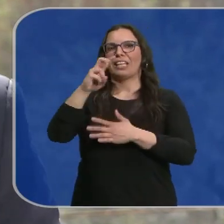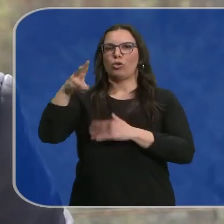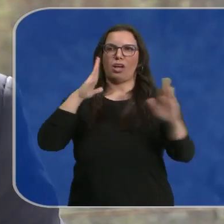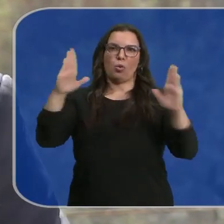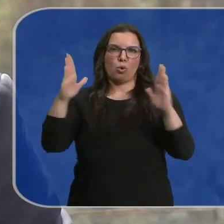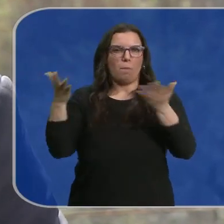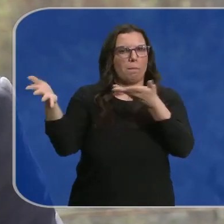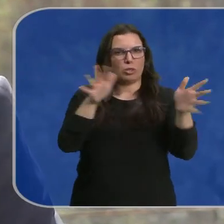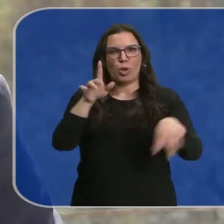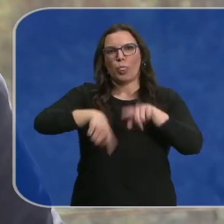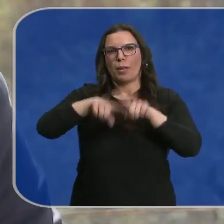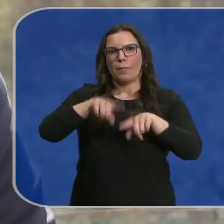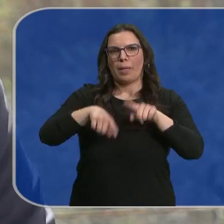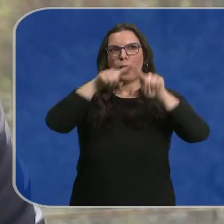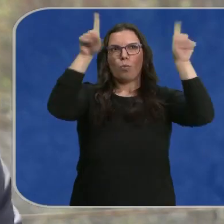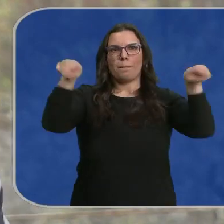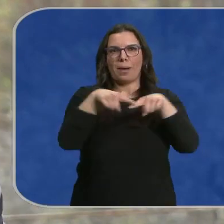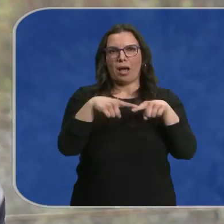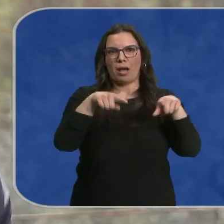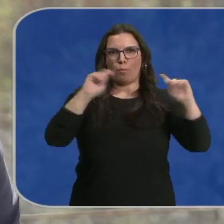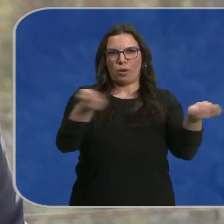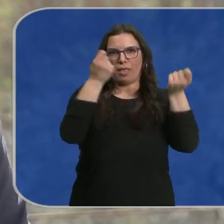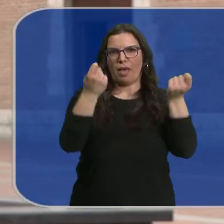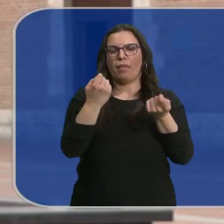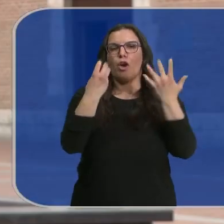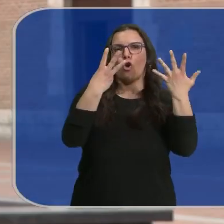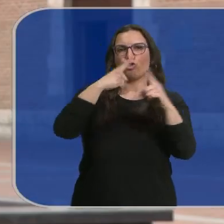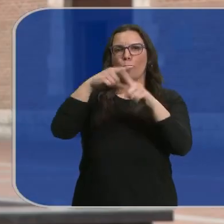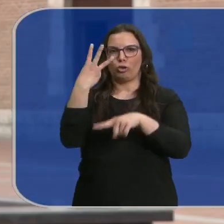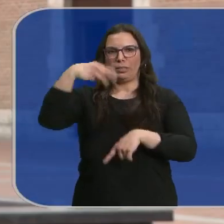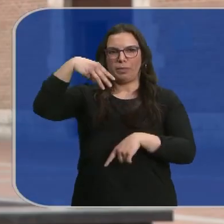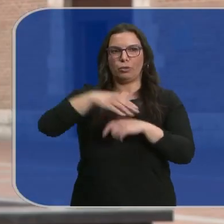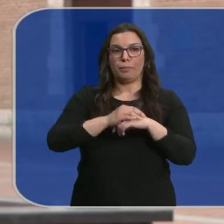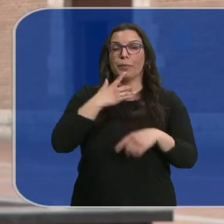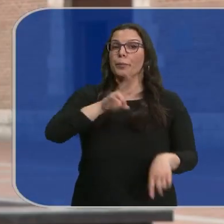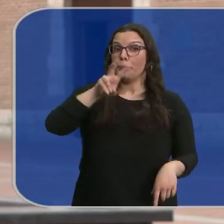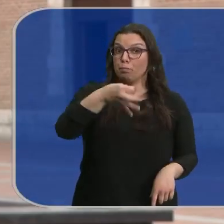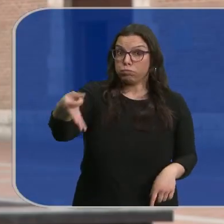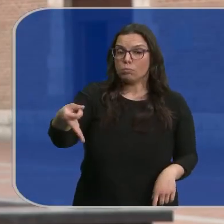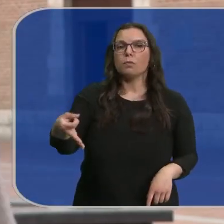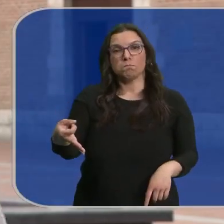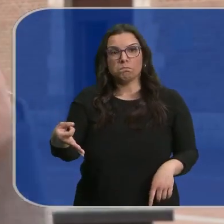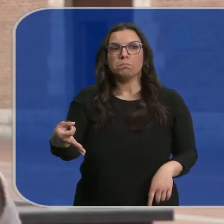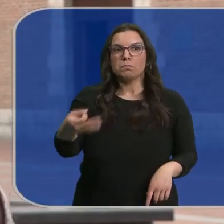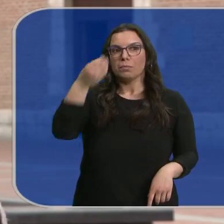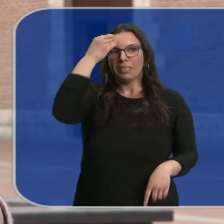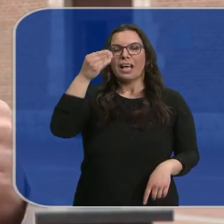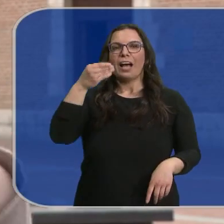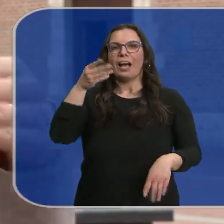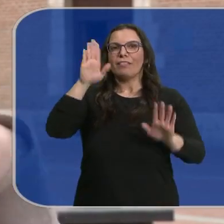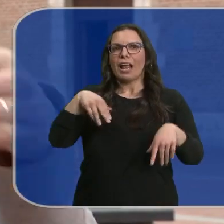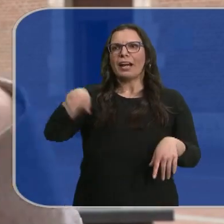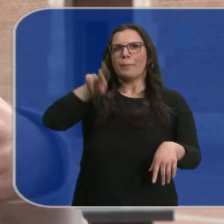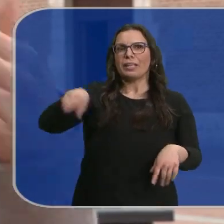Más o menos ese es el ratio por cada unidad de vallada publicitaria de 8 por 3 metros. ¿Es eficaz? Pues quieras que no, es una publicidad de repetición.